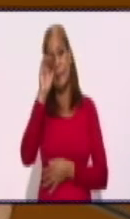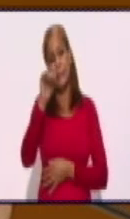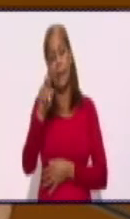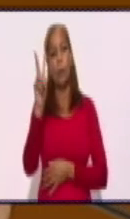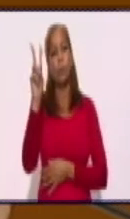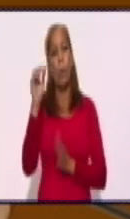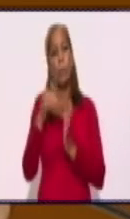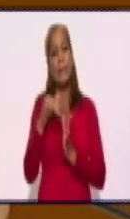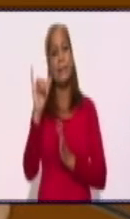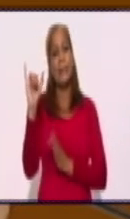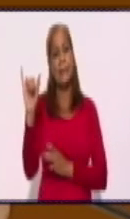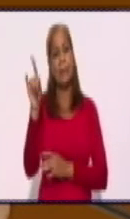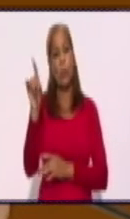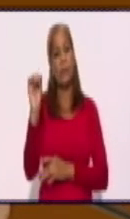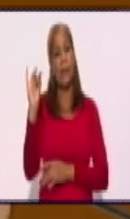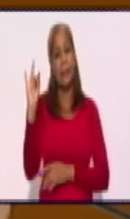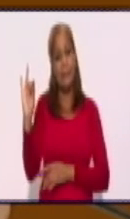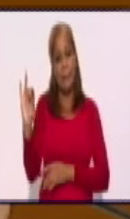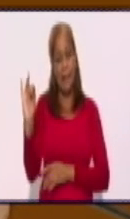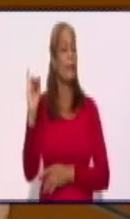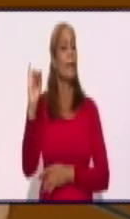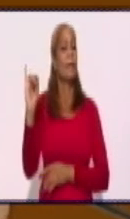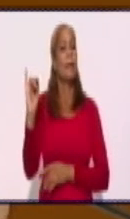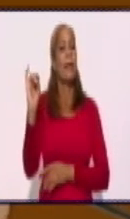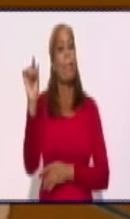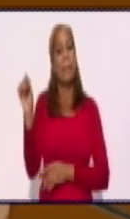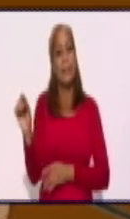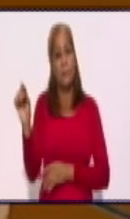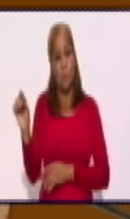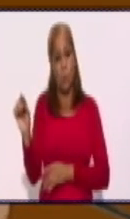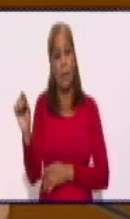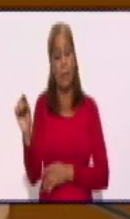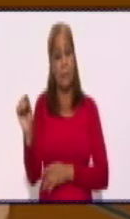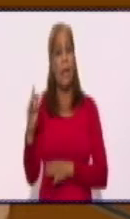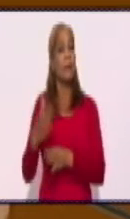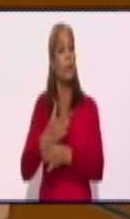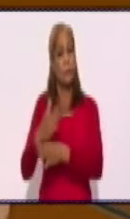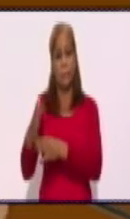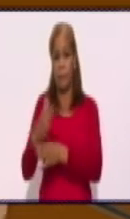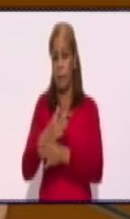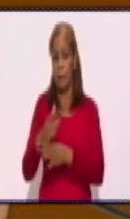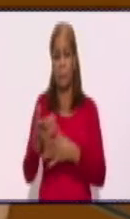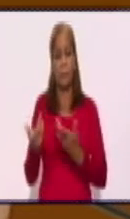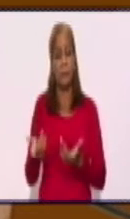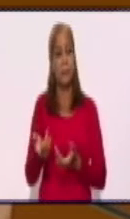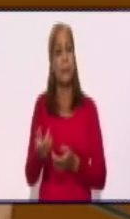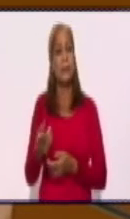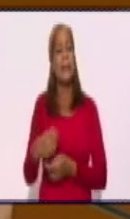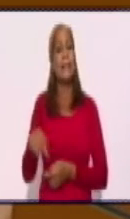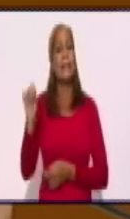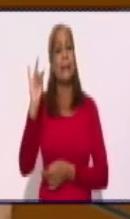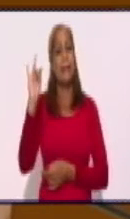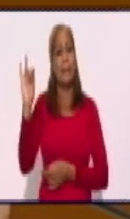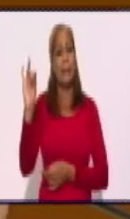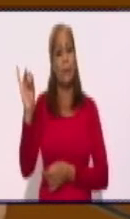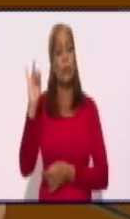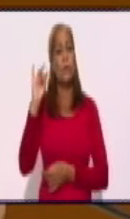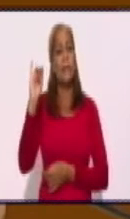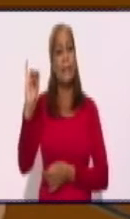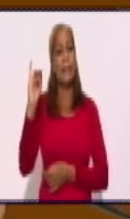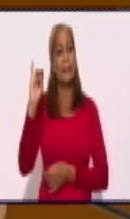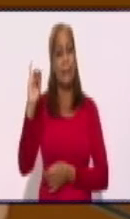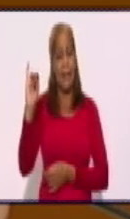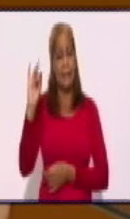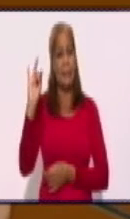2.616 pacientes. En las diferentes categorías tenemos 767 confirmados activos.